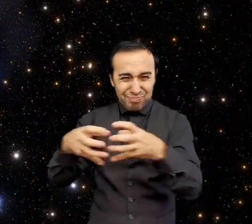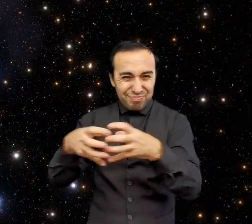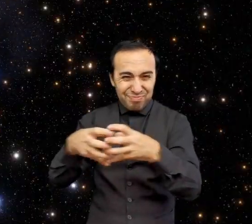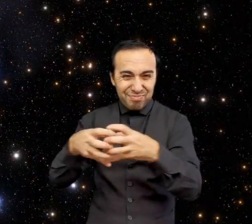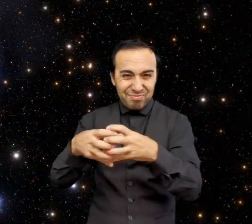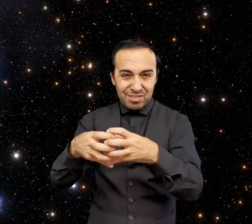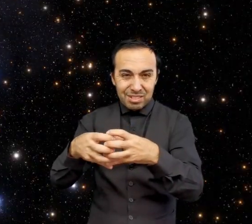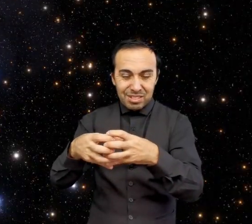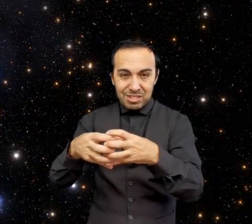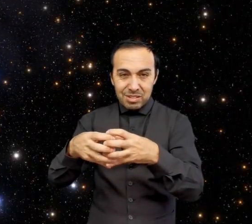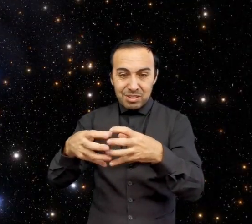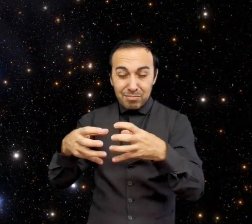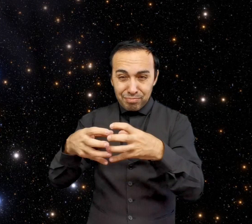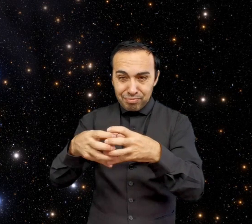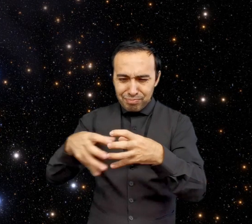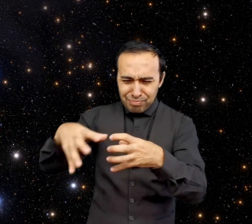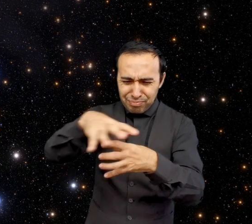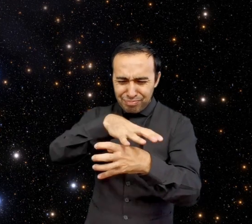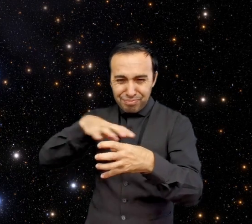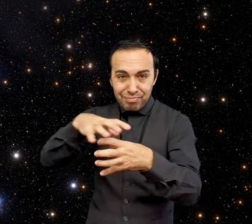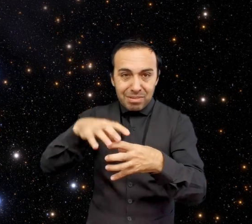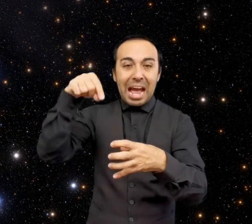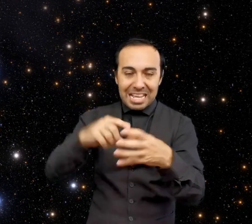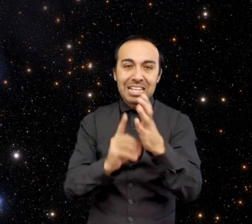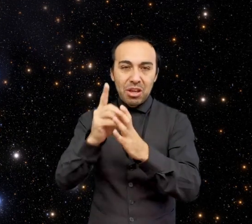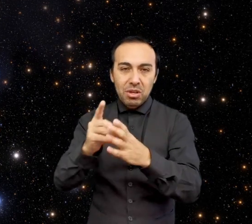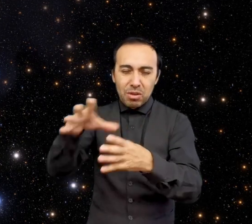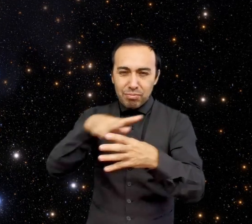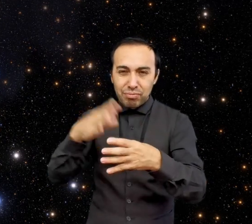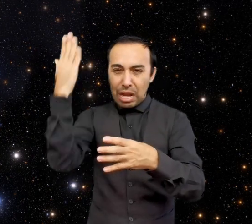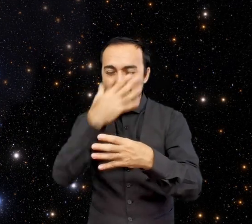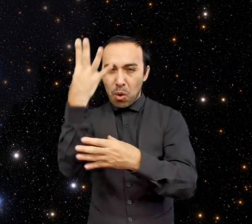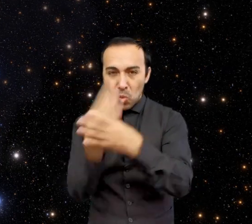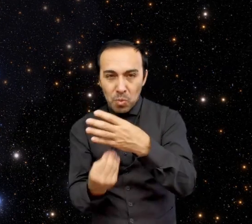incluso la luz. Así es como se forman los agujeros negros estelares.